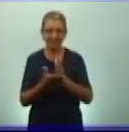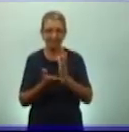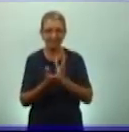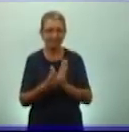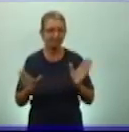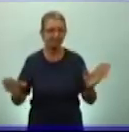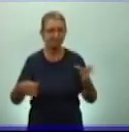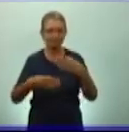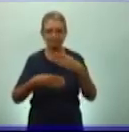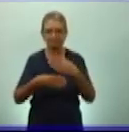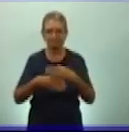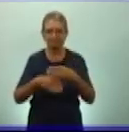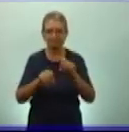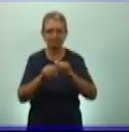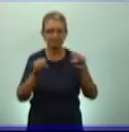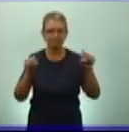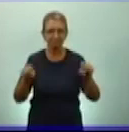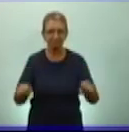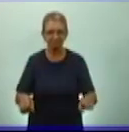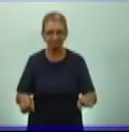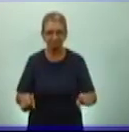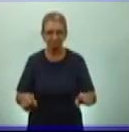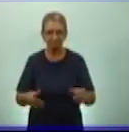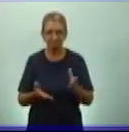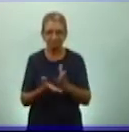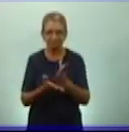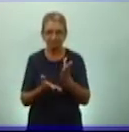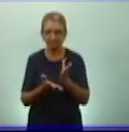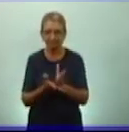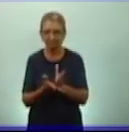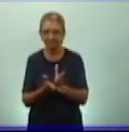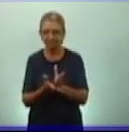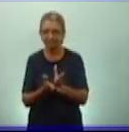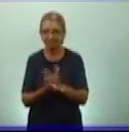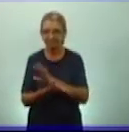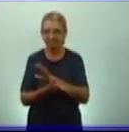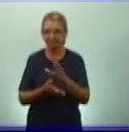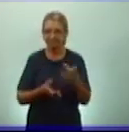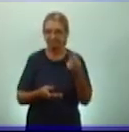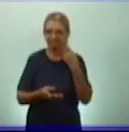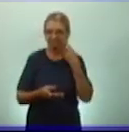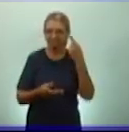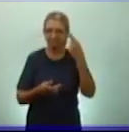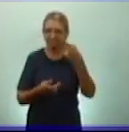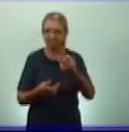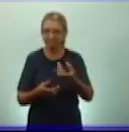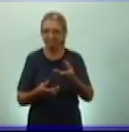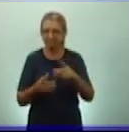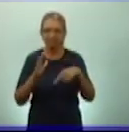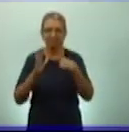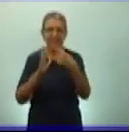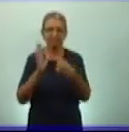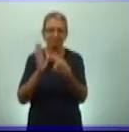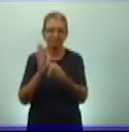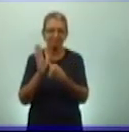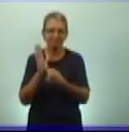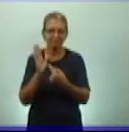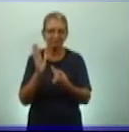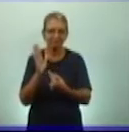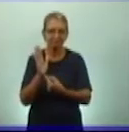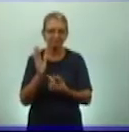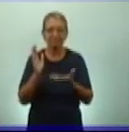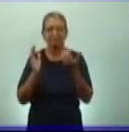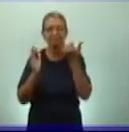de sistemas de clase además, disculpen la redundancia, donde hemos abordado las características de nuestras más